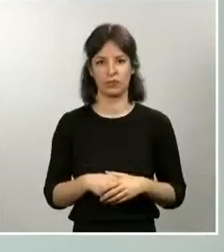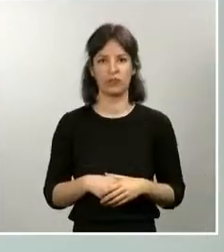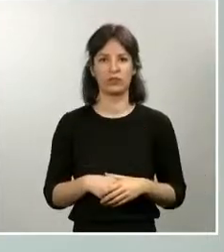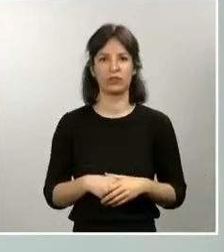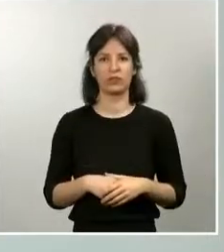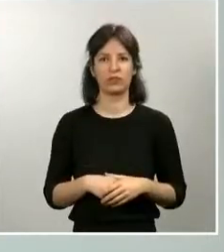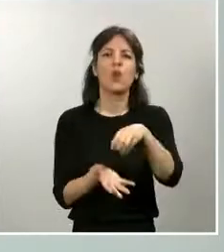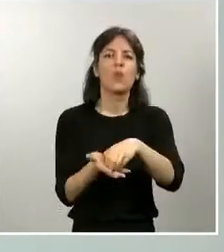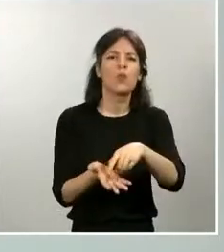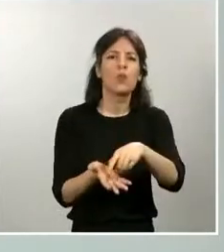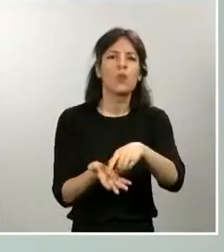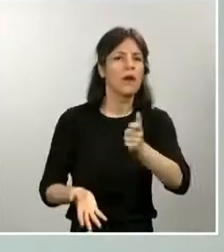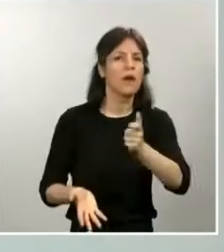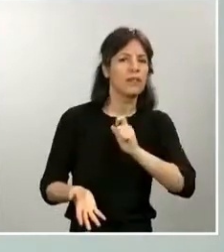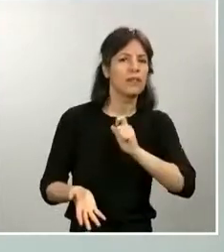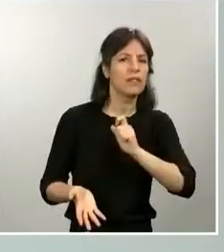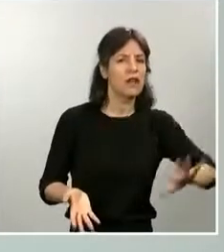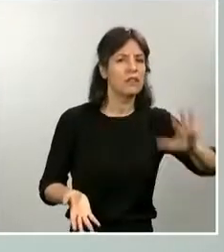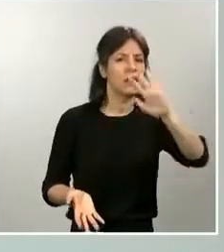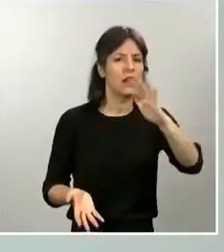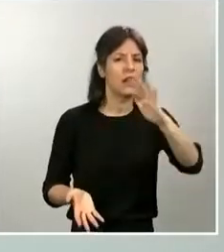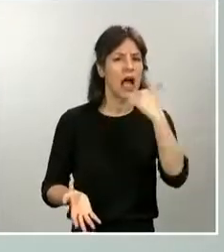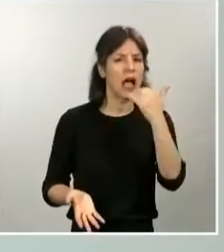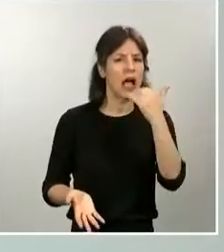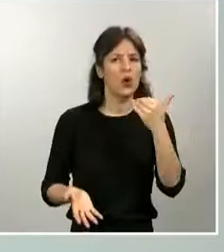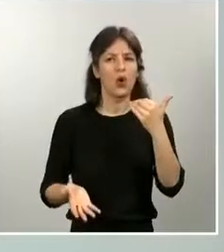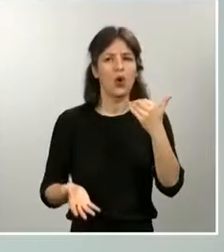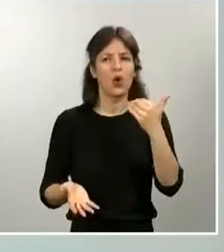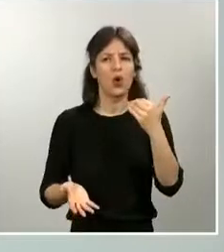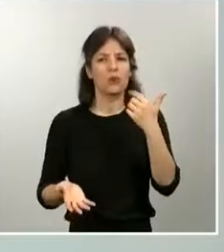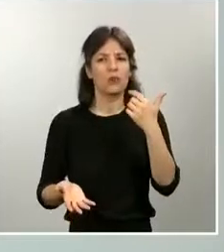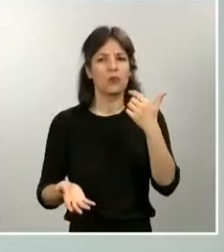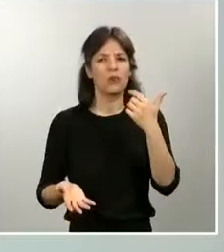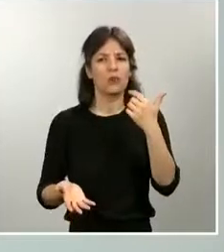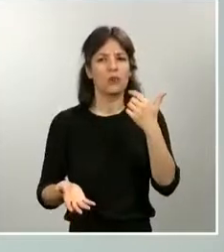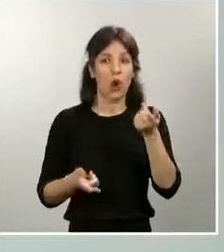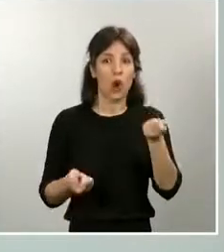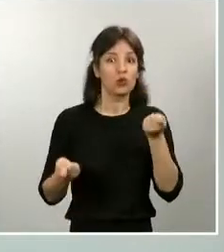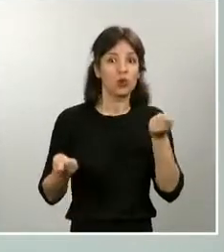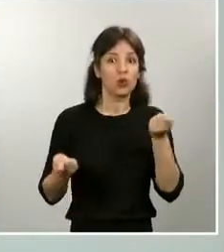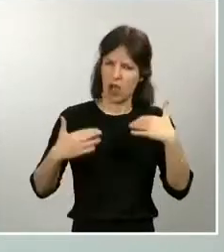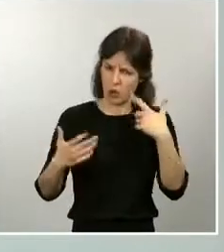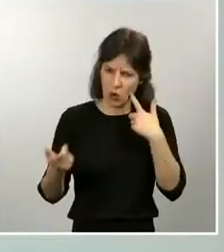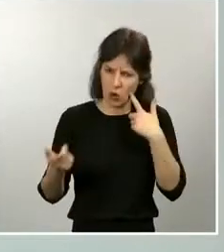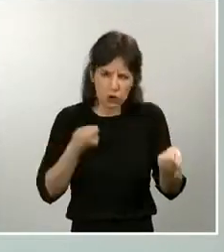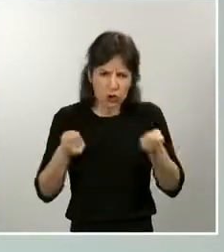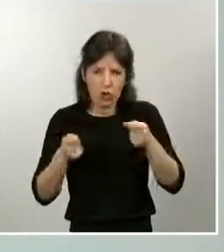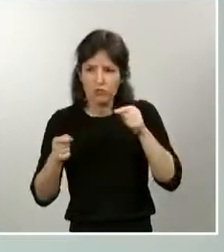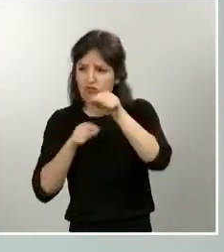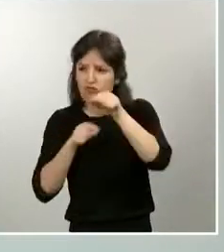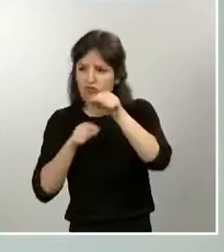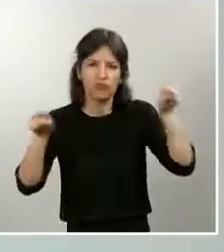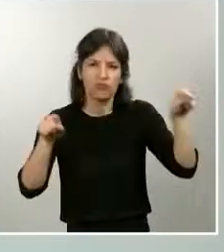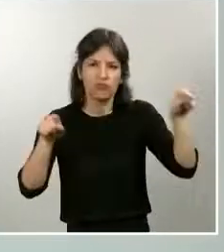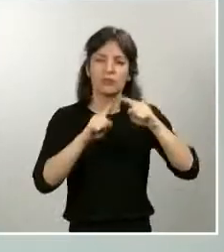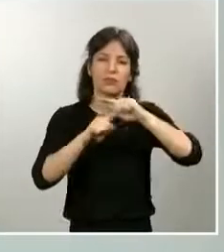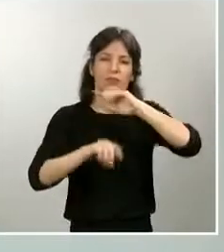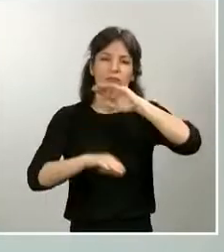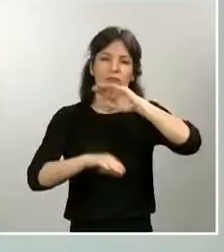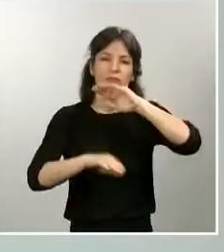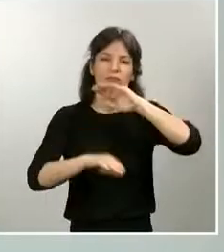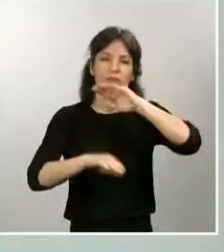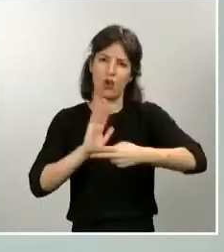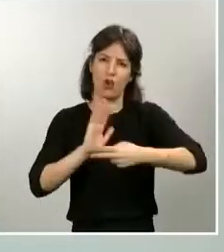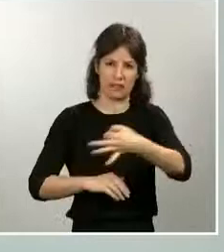que Policía Nacional está manteniendo todos sus dispositivos de control para el cumplimiento de las normas establecidas en este periodo.